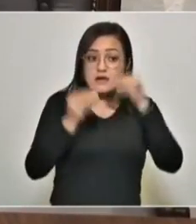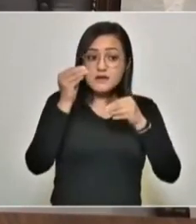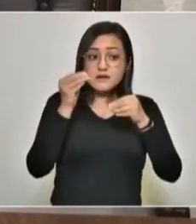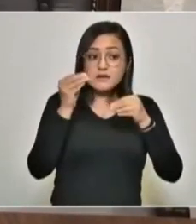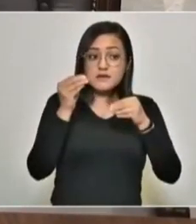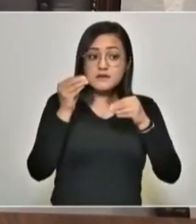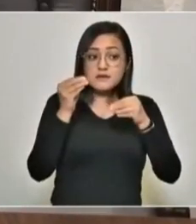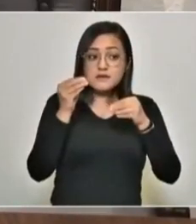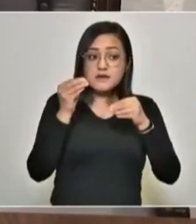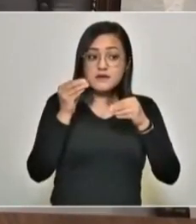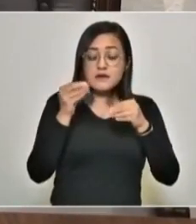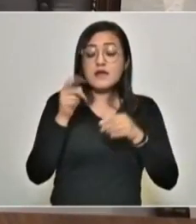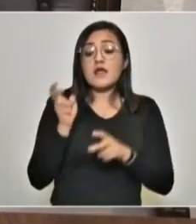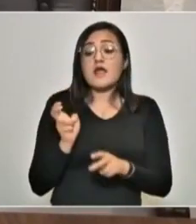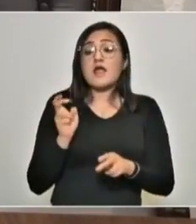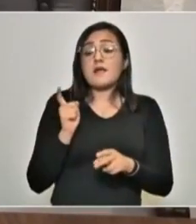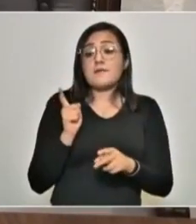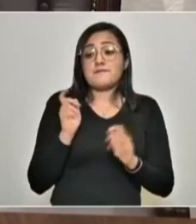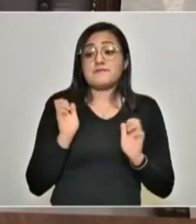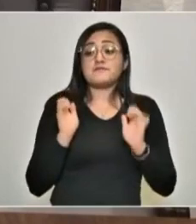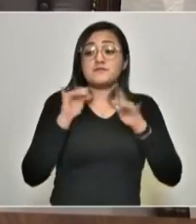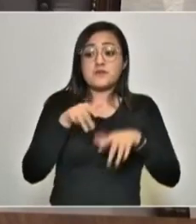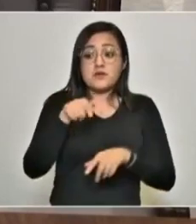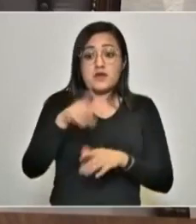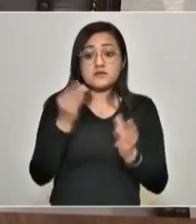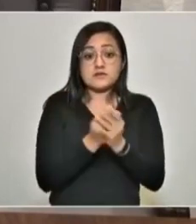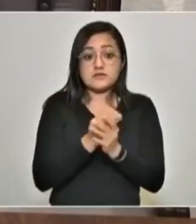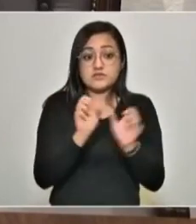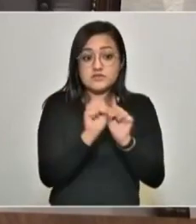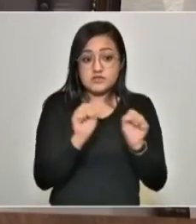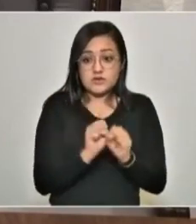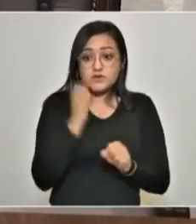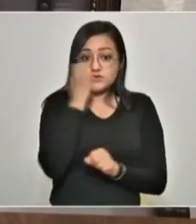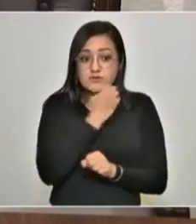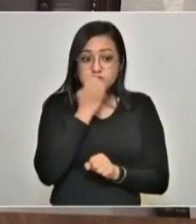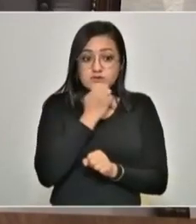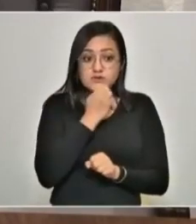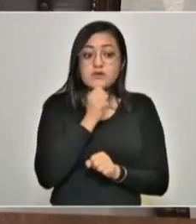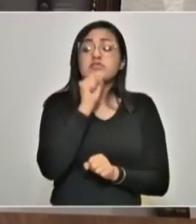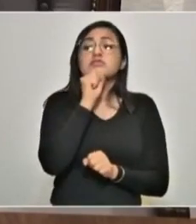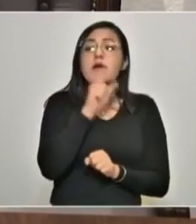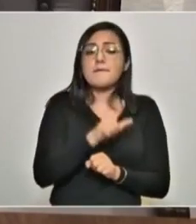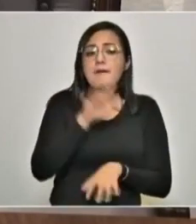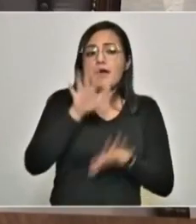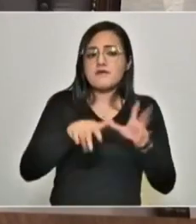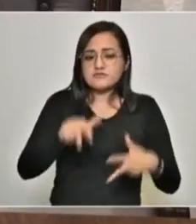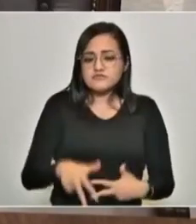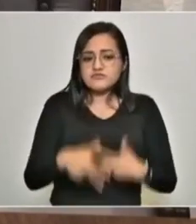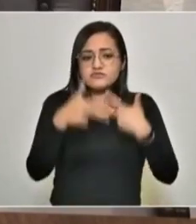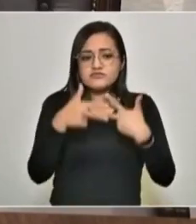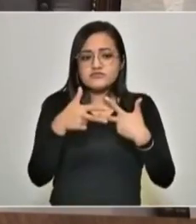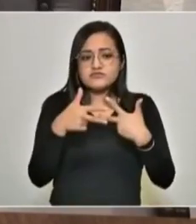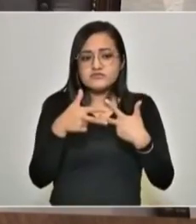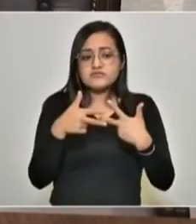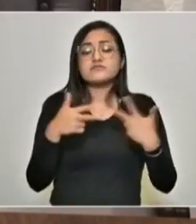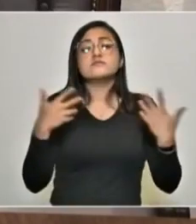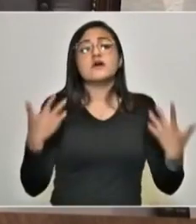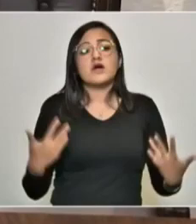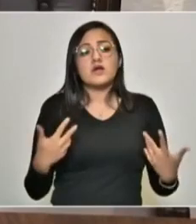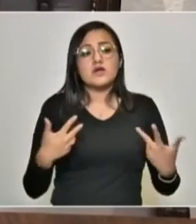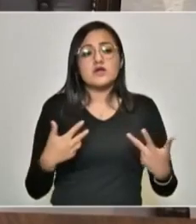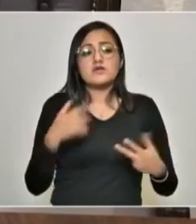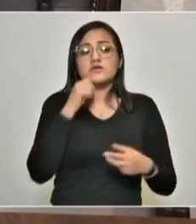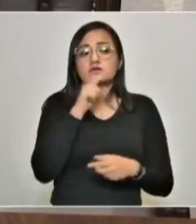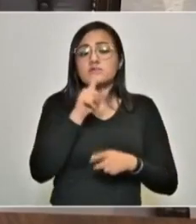En una breve explicación, el secretario indicó que esta forma de aprendizaje combina los modelos tanto presencial como a distancia. El modelo híbrido